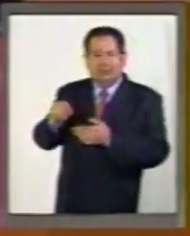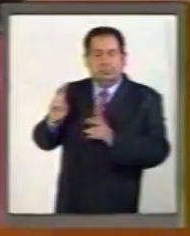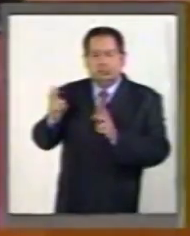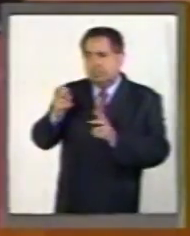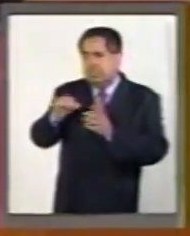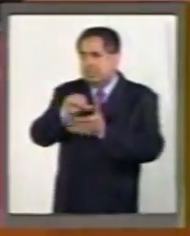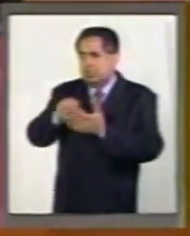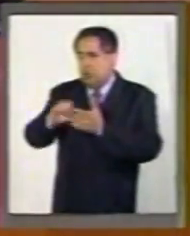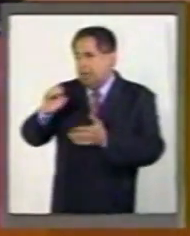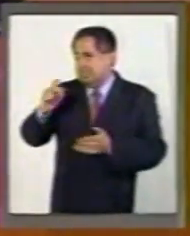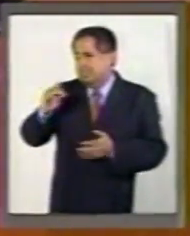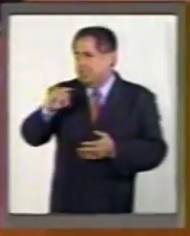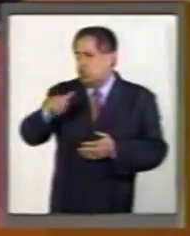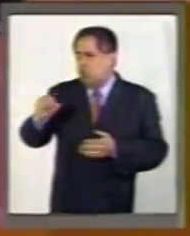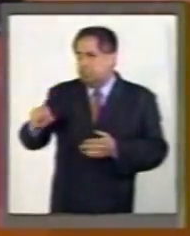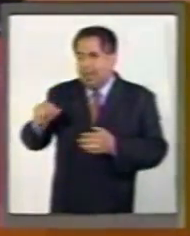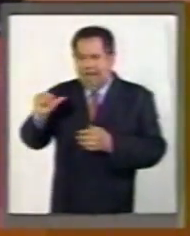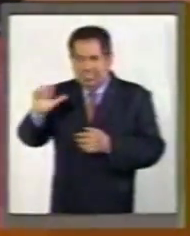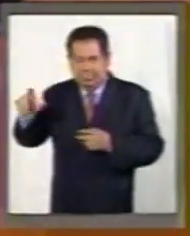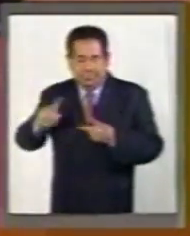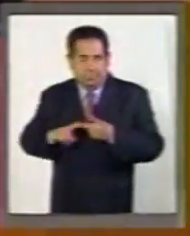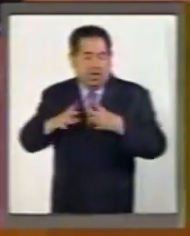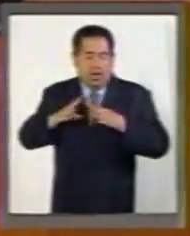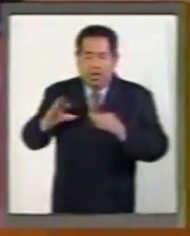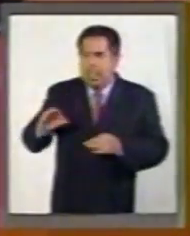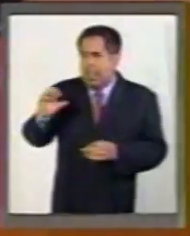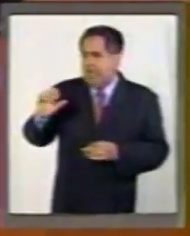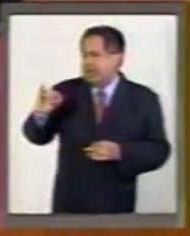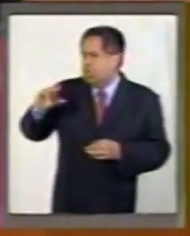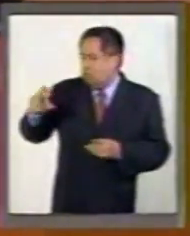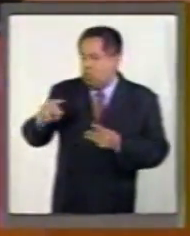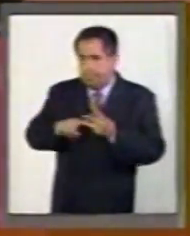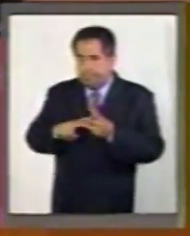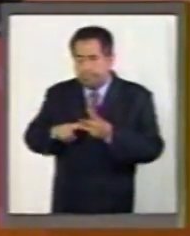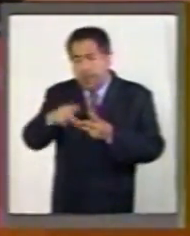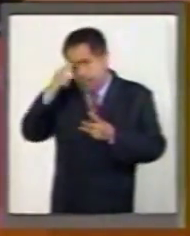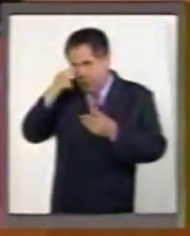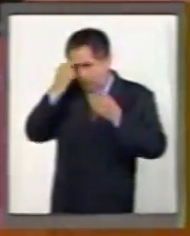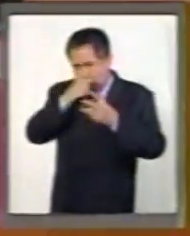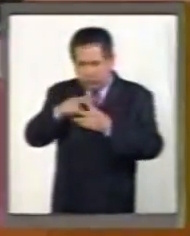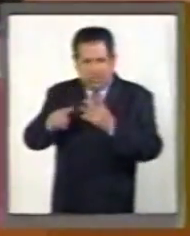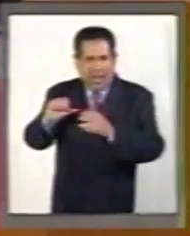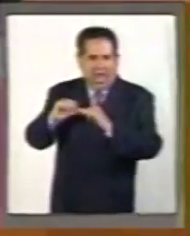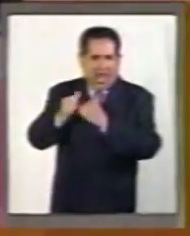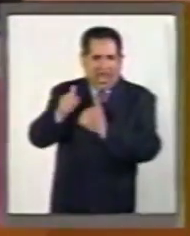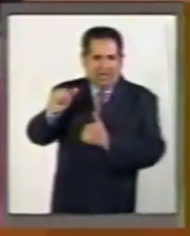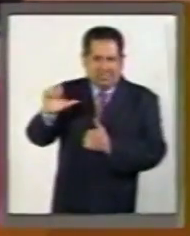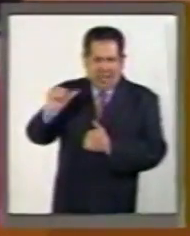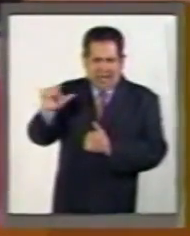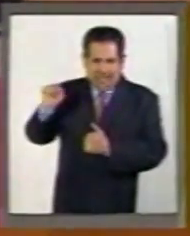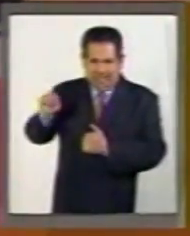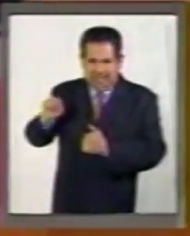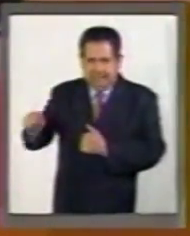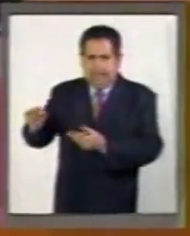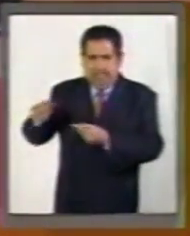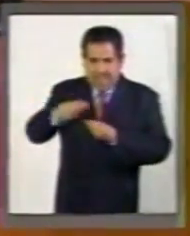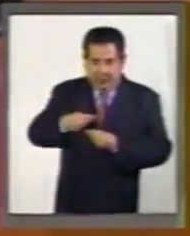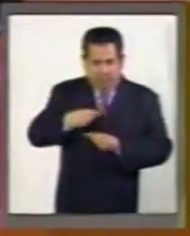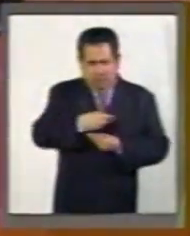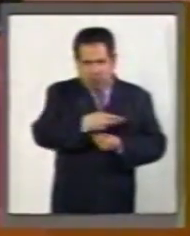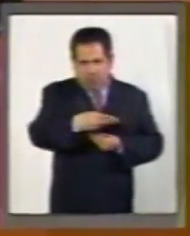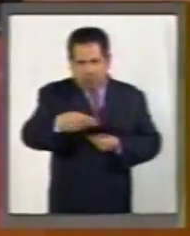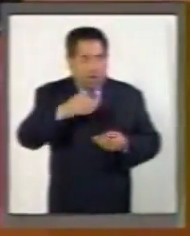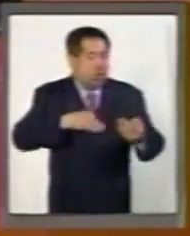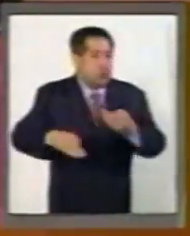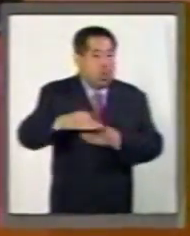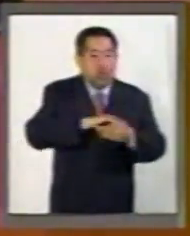la Organización Fundar, el INCO y México Evalúa entregaron a todos los senadores una carta